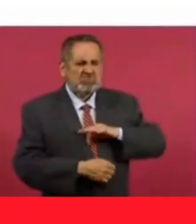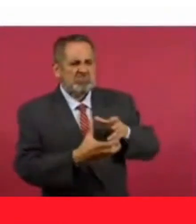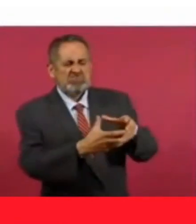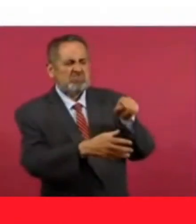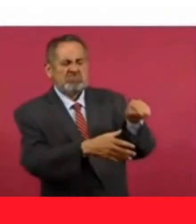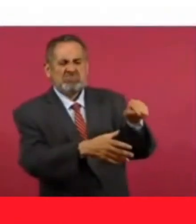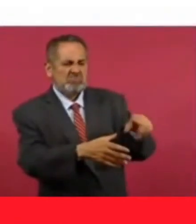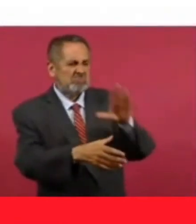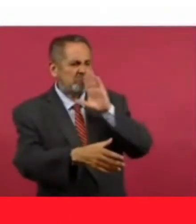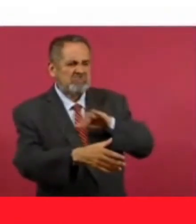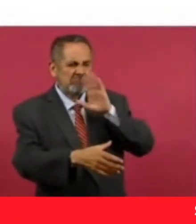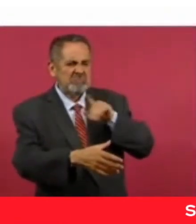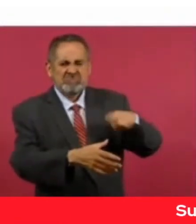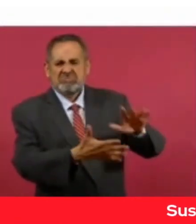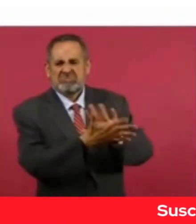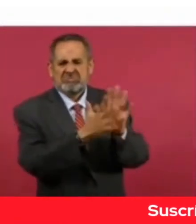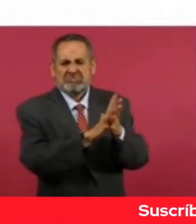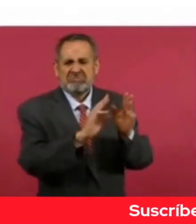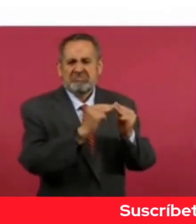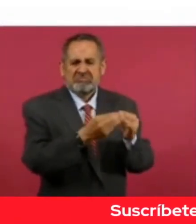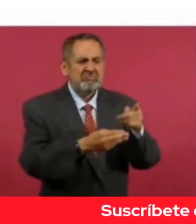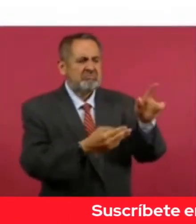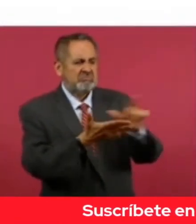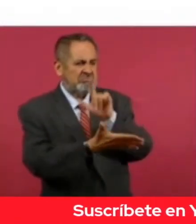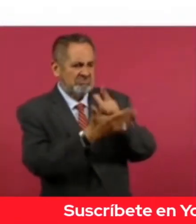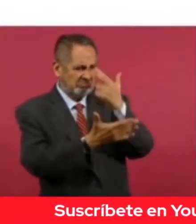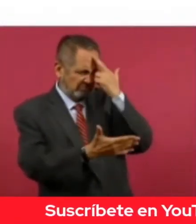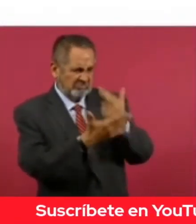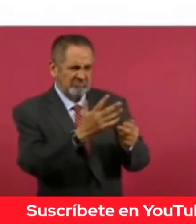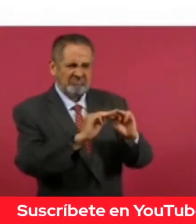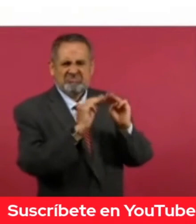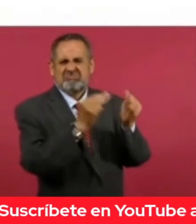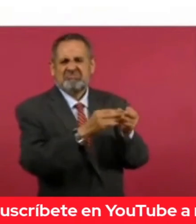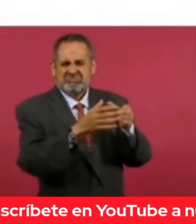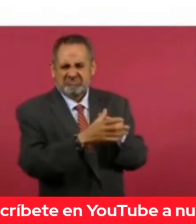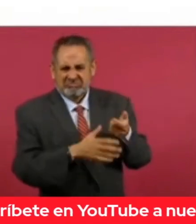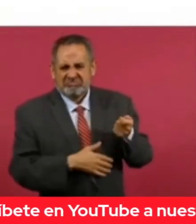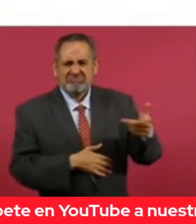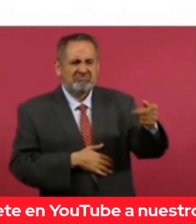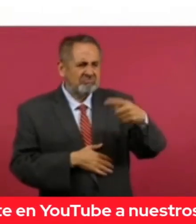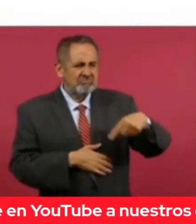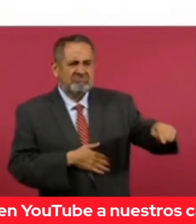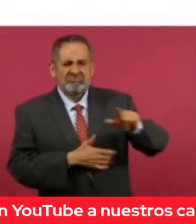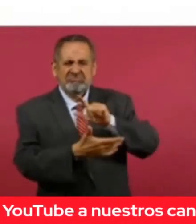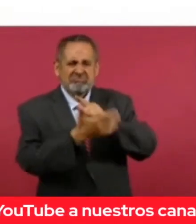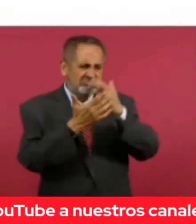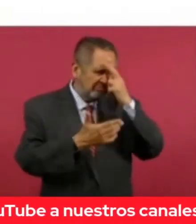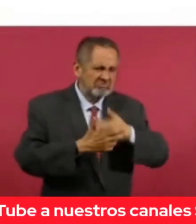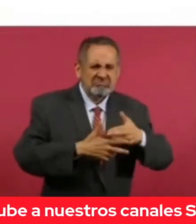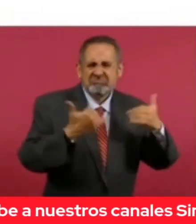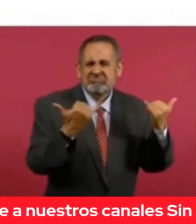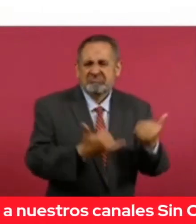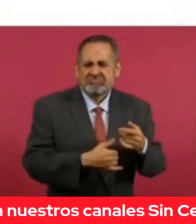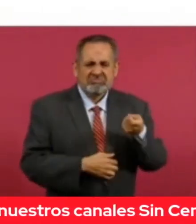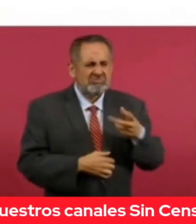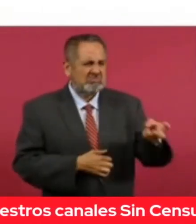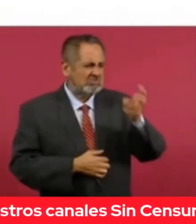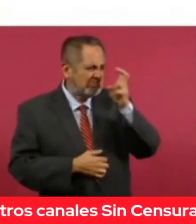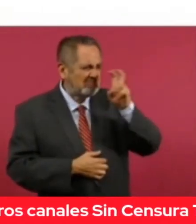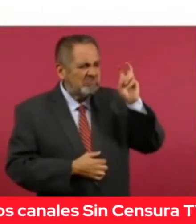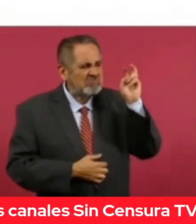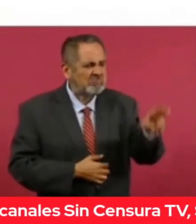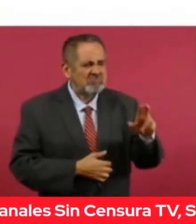fenómenos delincuenciales. Eso es delincuencia organizada, queridos amigos. Están organizados para delinquir. Son unos pinches